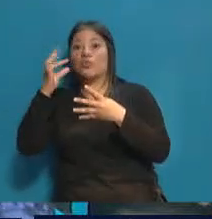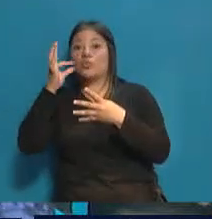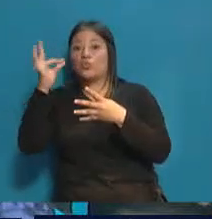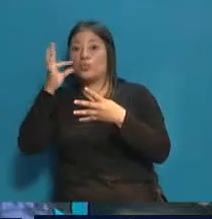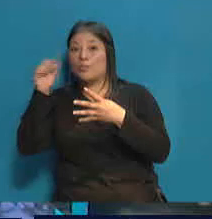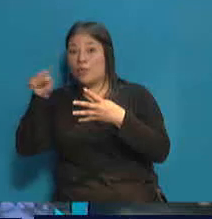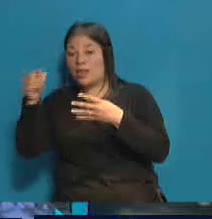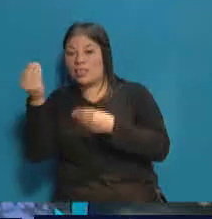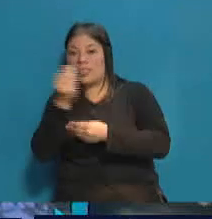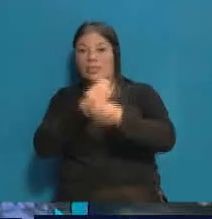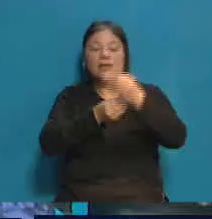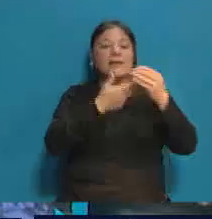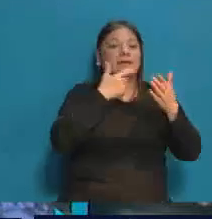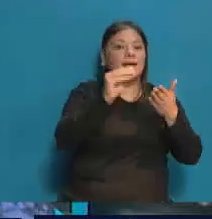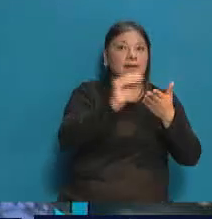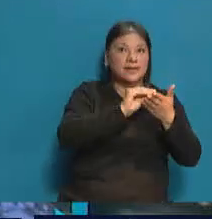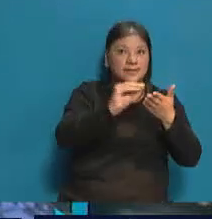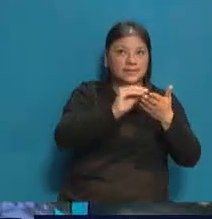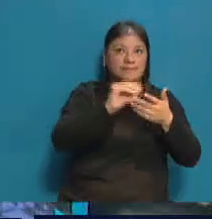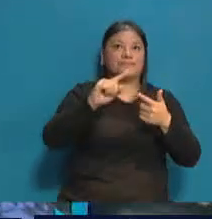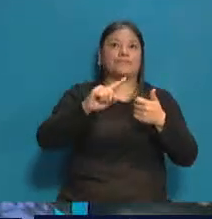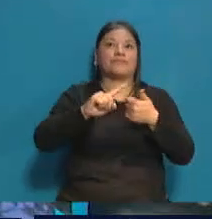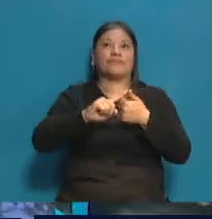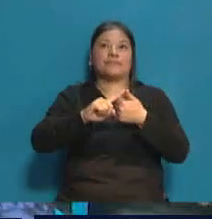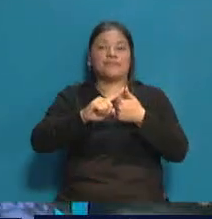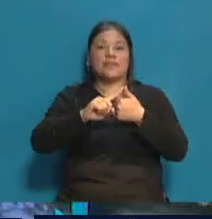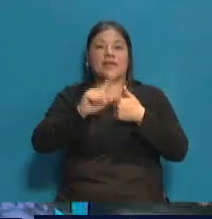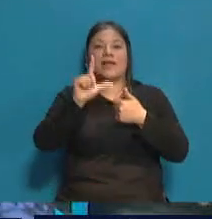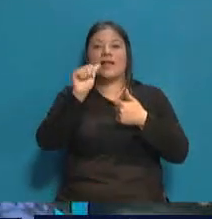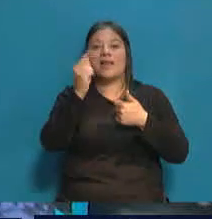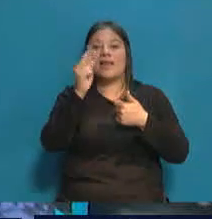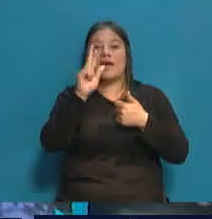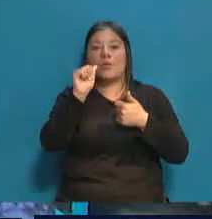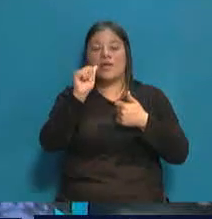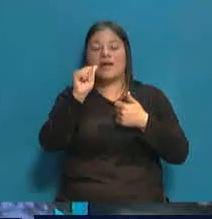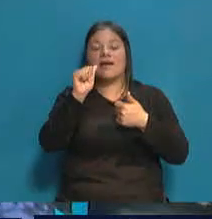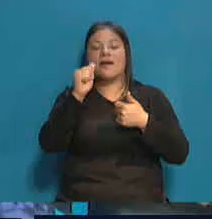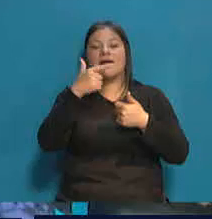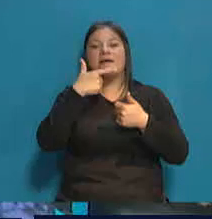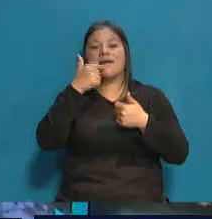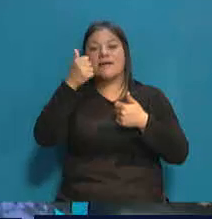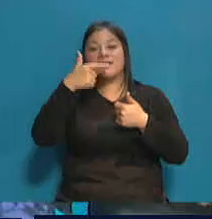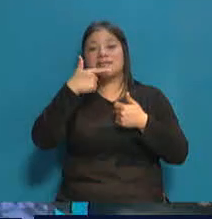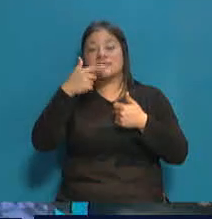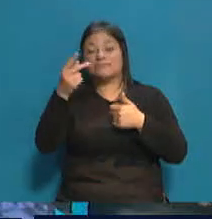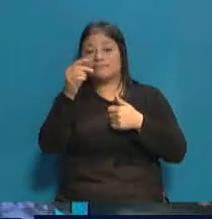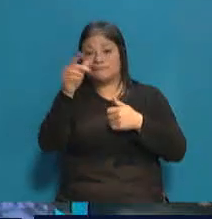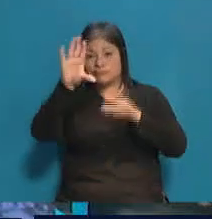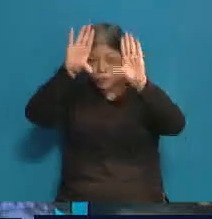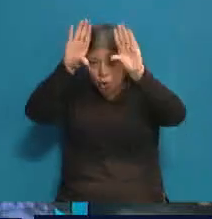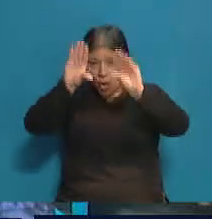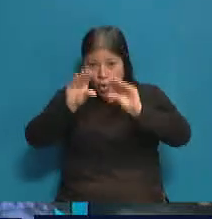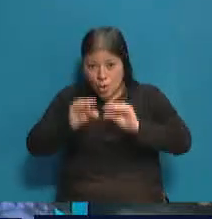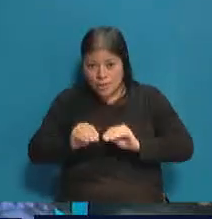Jamel Asés, Walter Marcloni y María Laura Sainz. Estos son los senadores que se van a